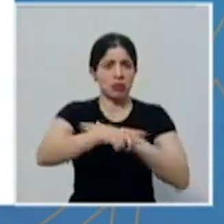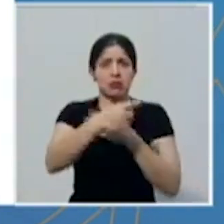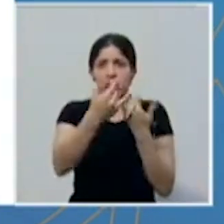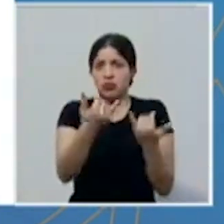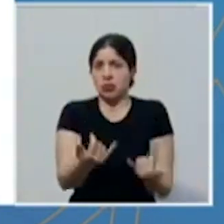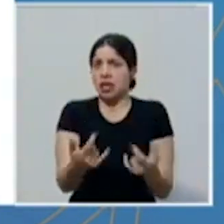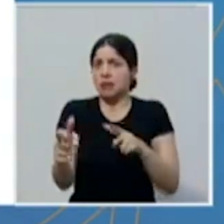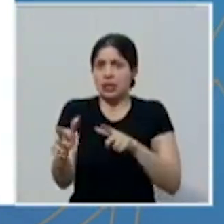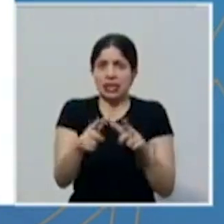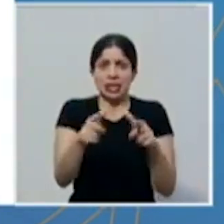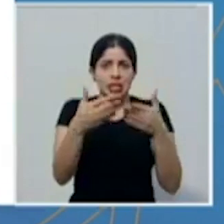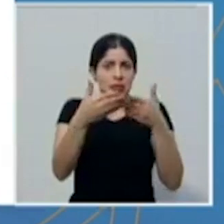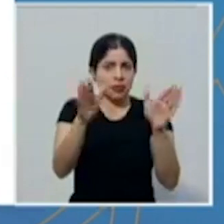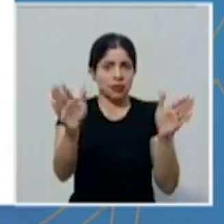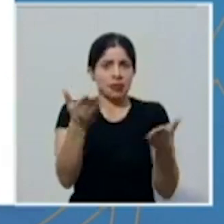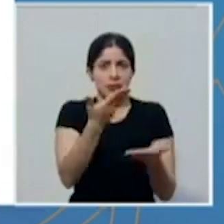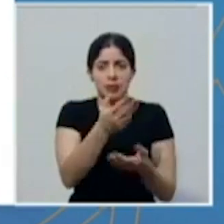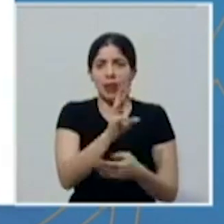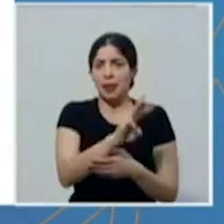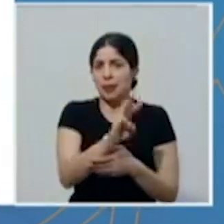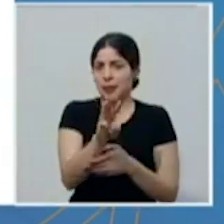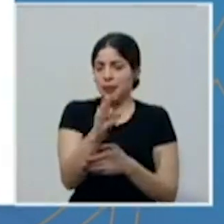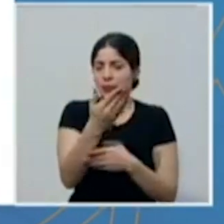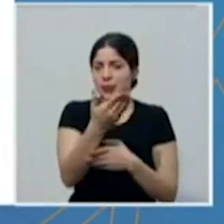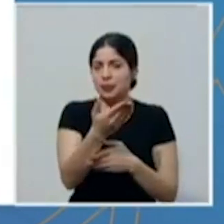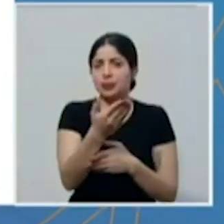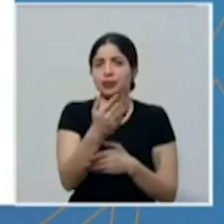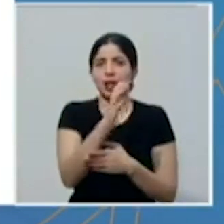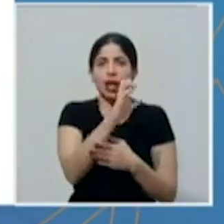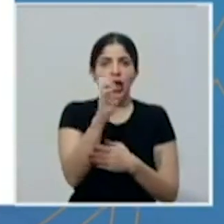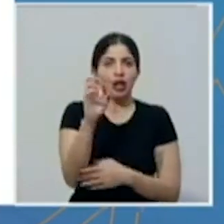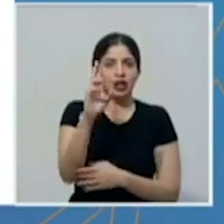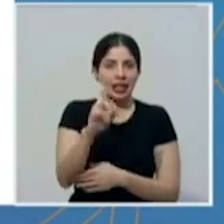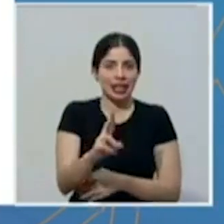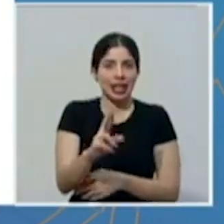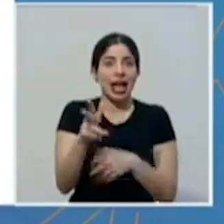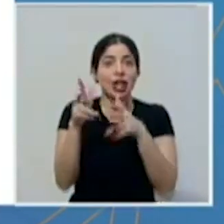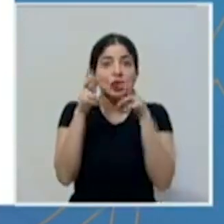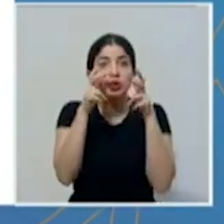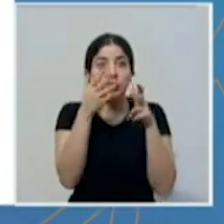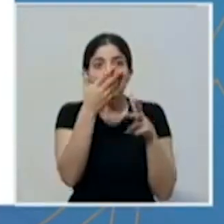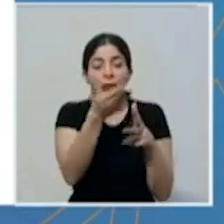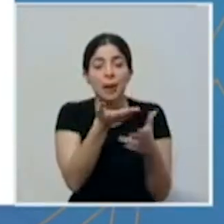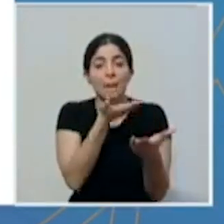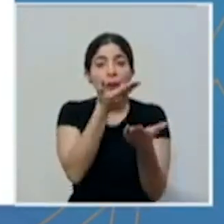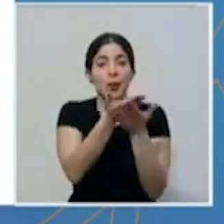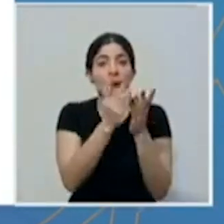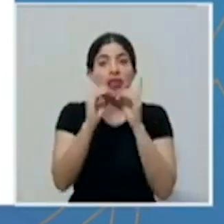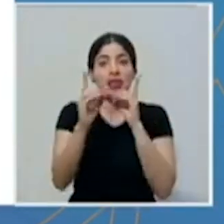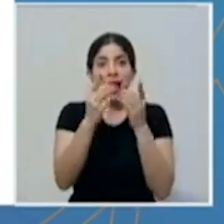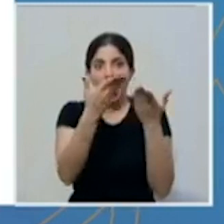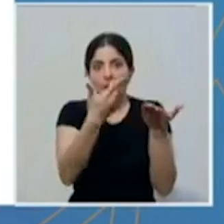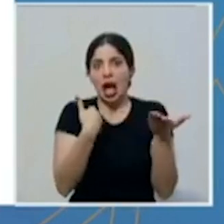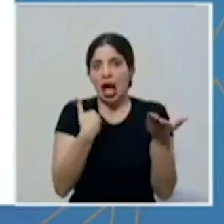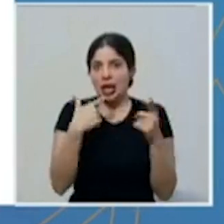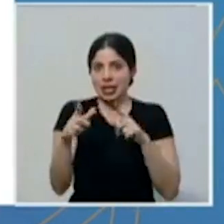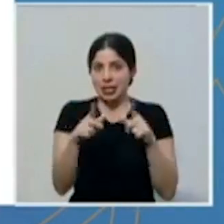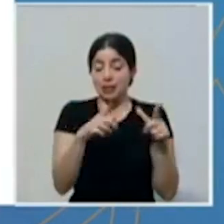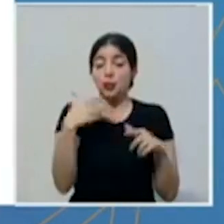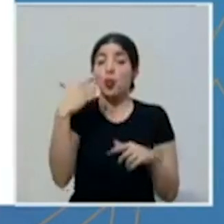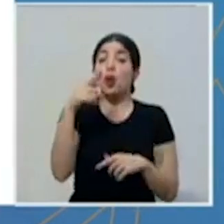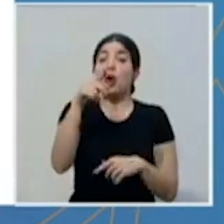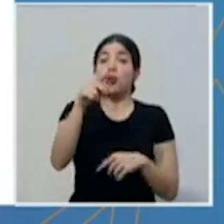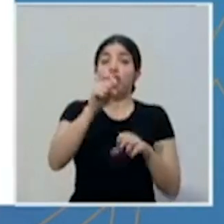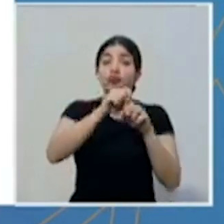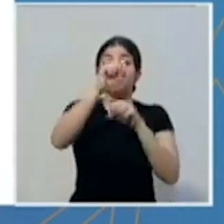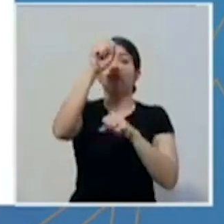habilitada la plataforma de Costa Rica Escucha, Propone y Dialoga. Una vez que